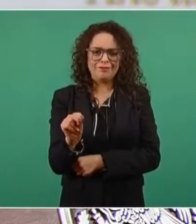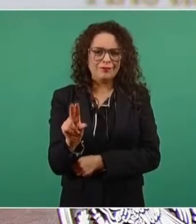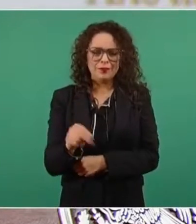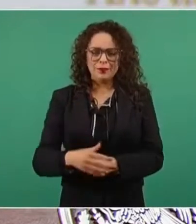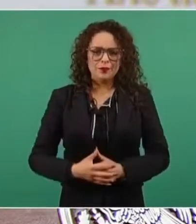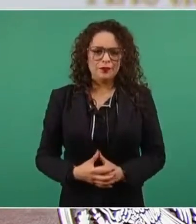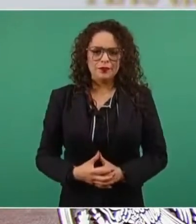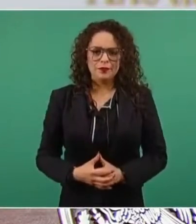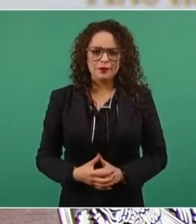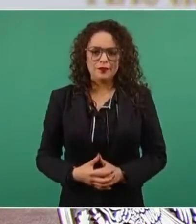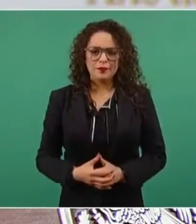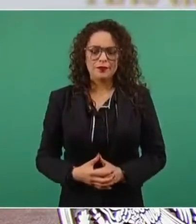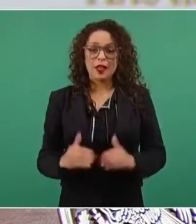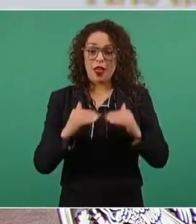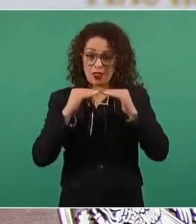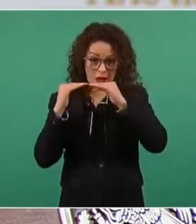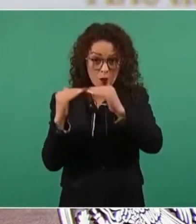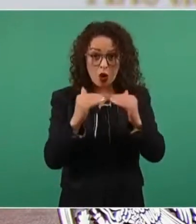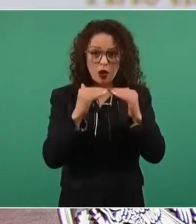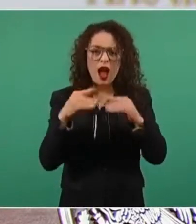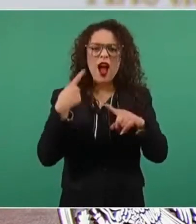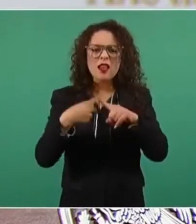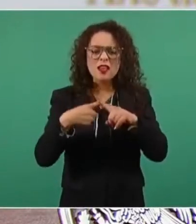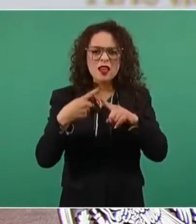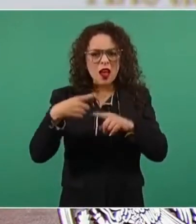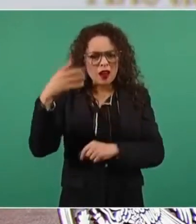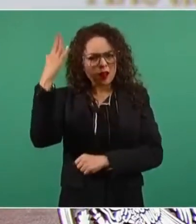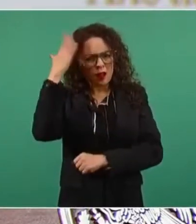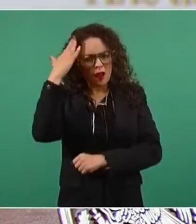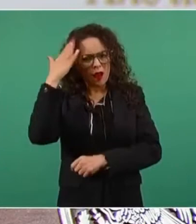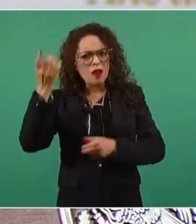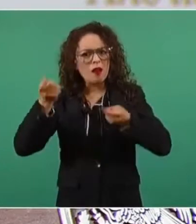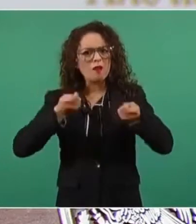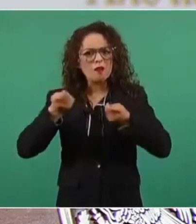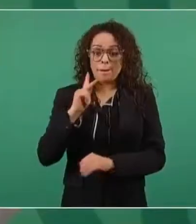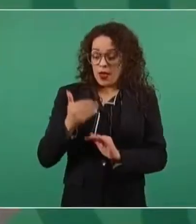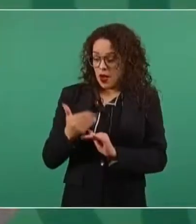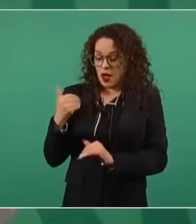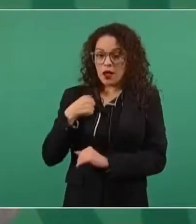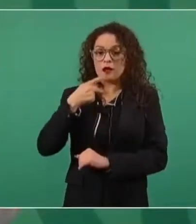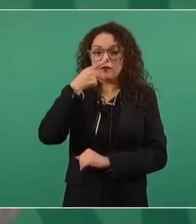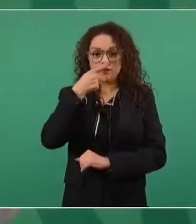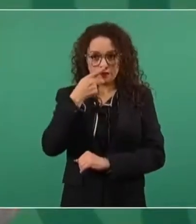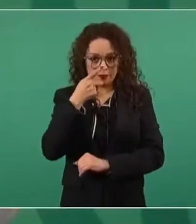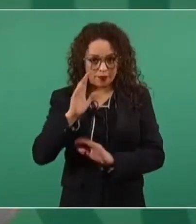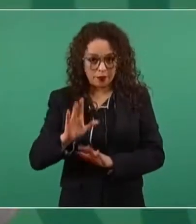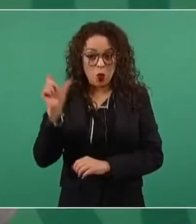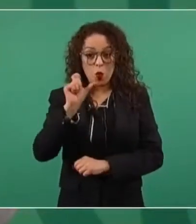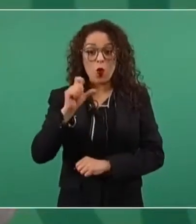En la democracia el pueblo manda, el pueblo pone, el pueblo quita. Tomé posesión,